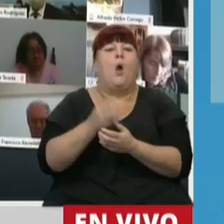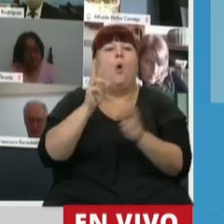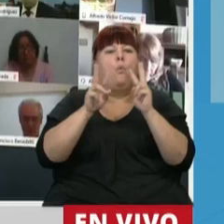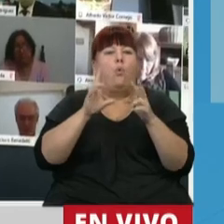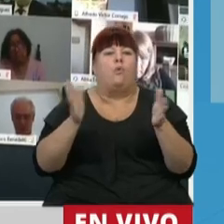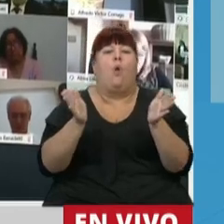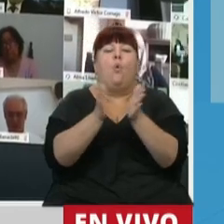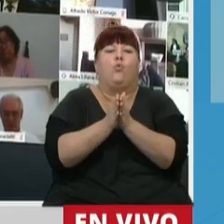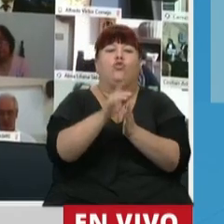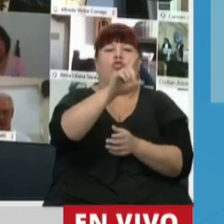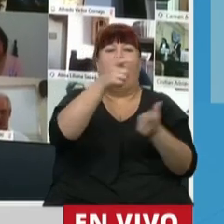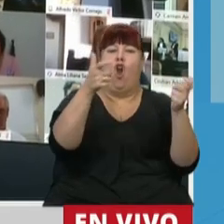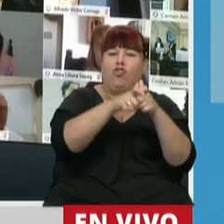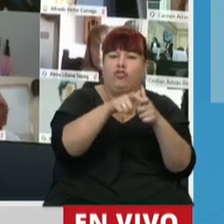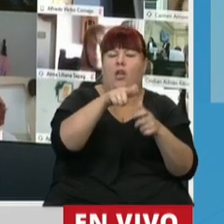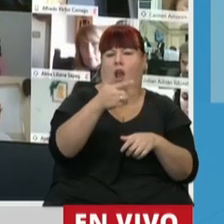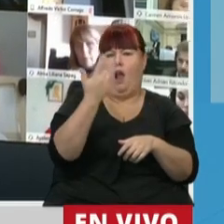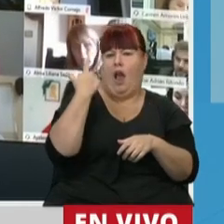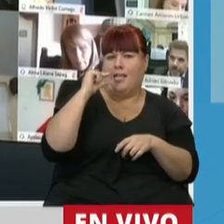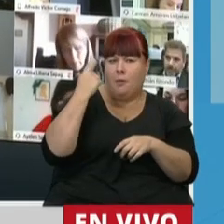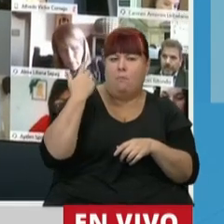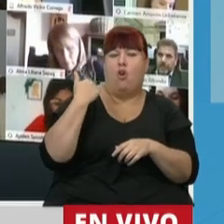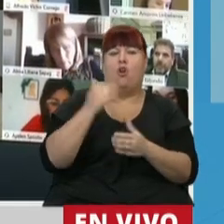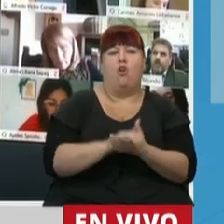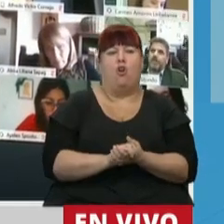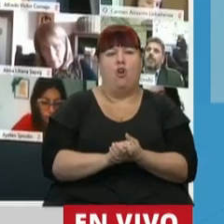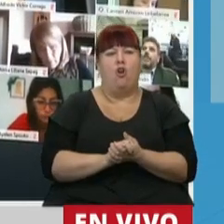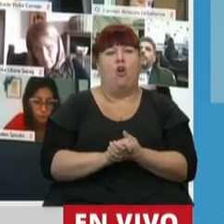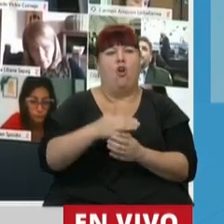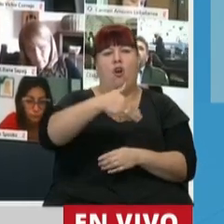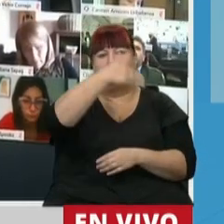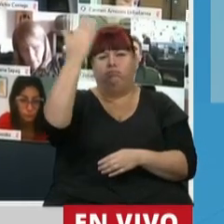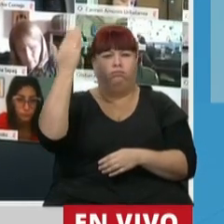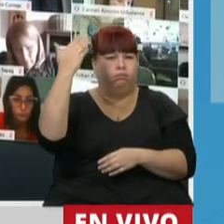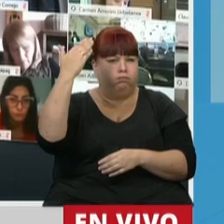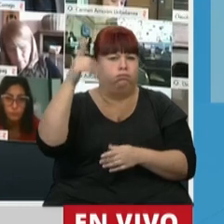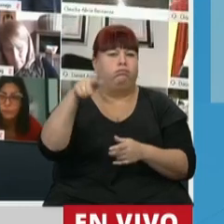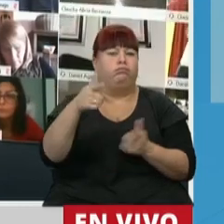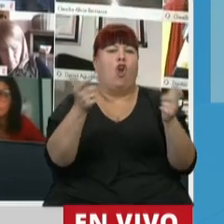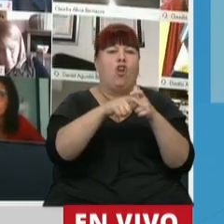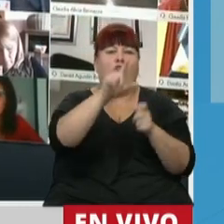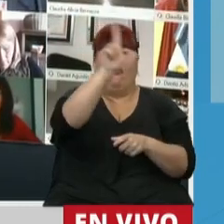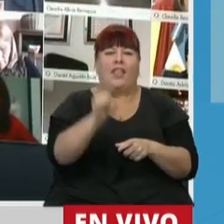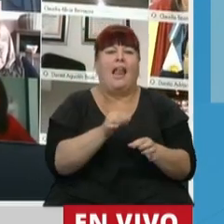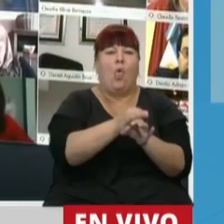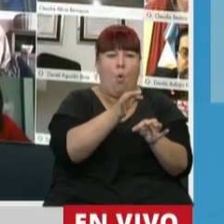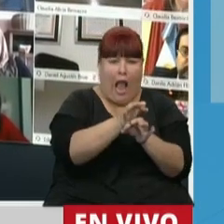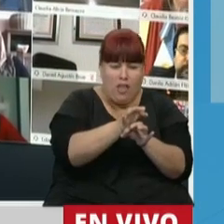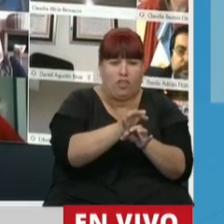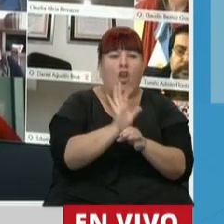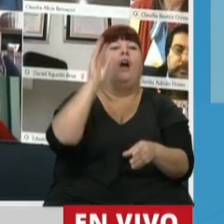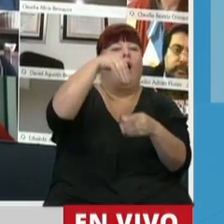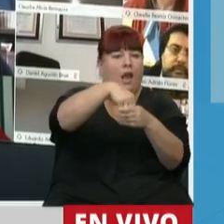consonancia con el Consejo. Hace muy pocos días hubo una asamblea del Consejo Federal de Educación donde